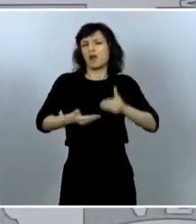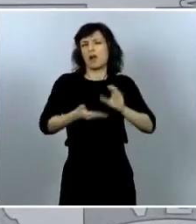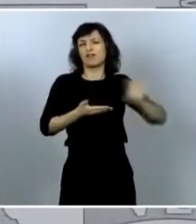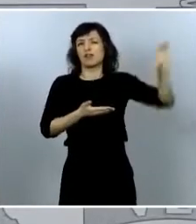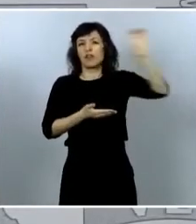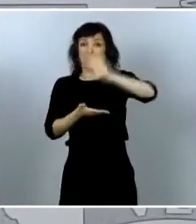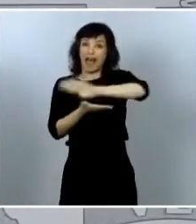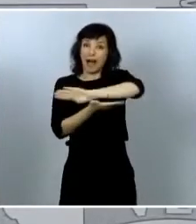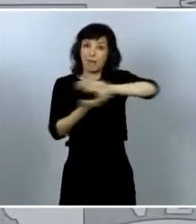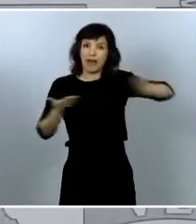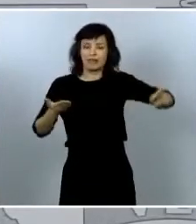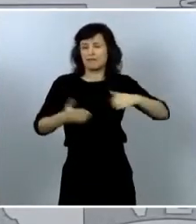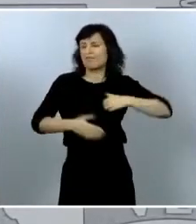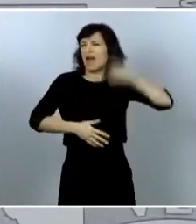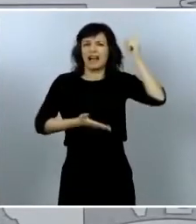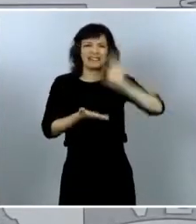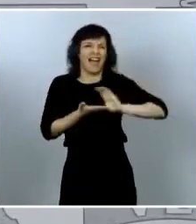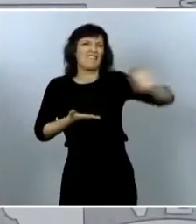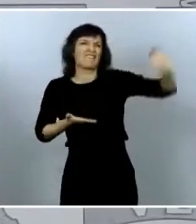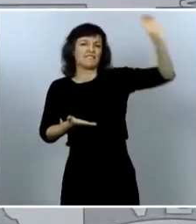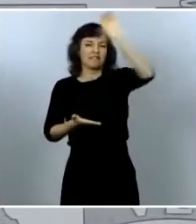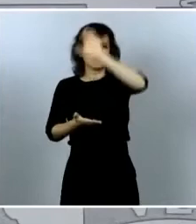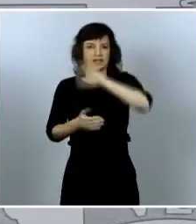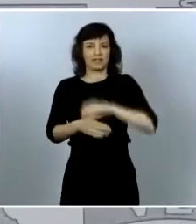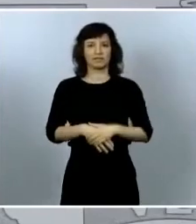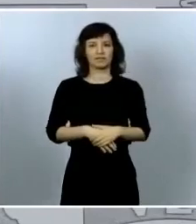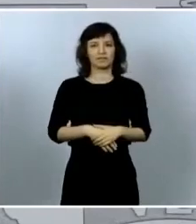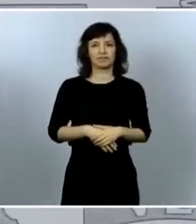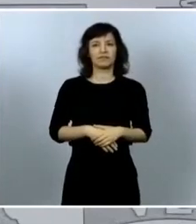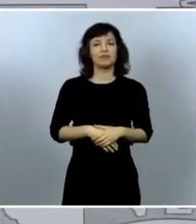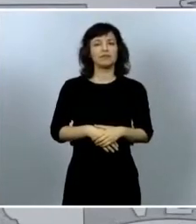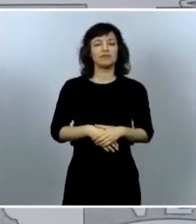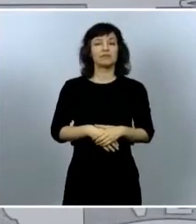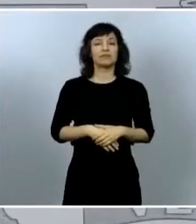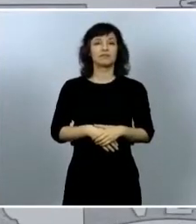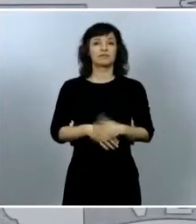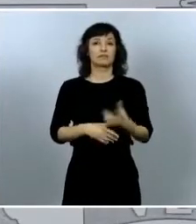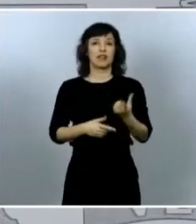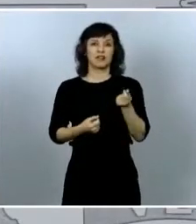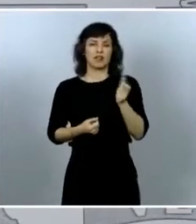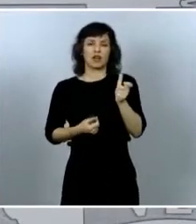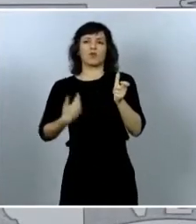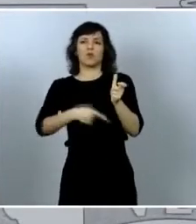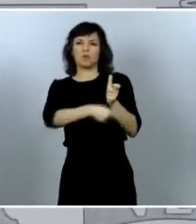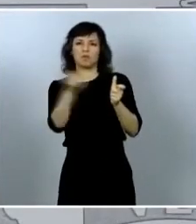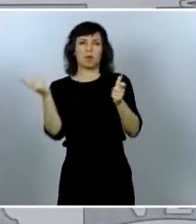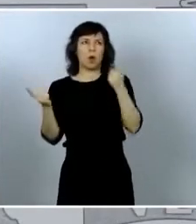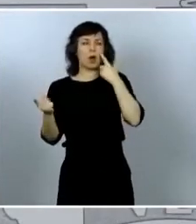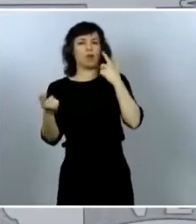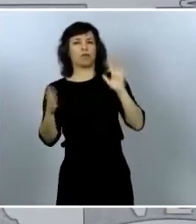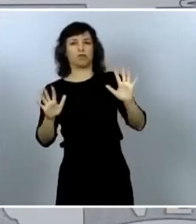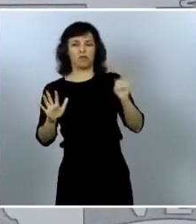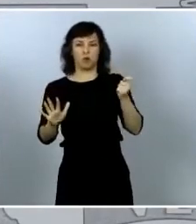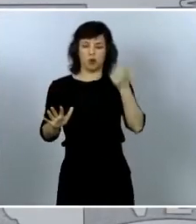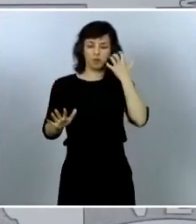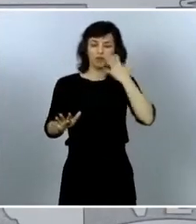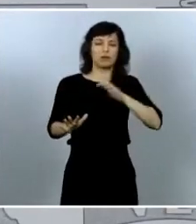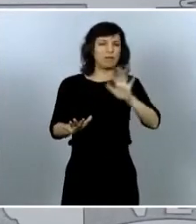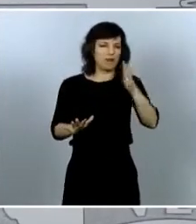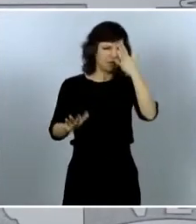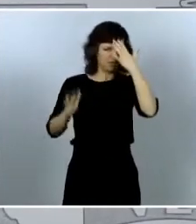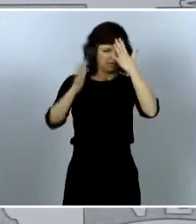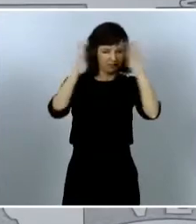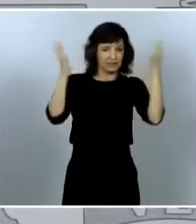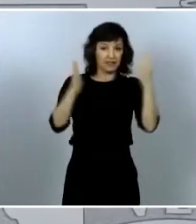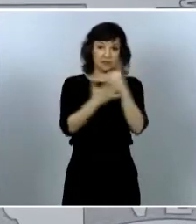comprendo que los ciudadanos no estén familiarizados con este tipo de cantidades pero para que se hagan simplemente una idea esta cantidad de 16.000